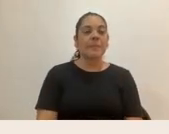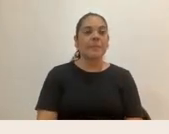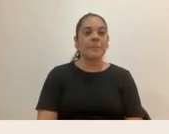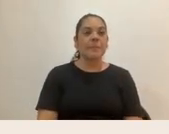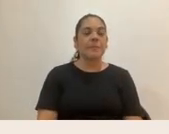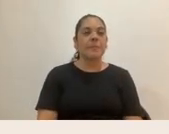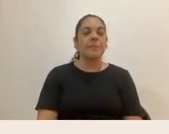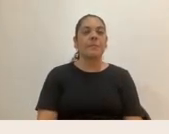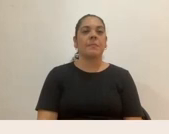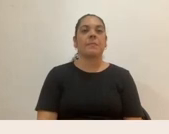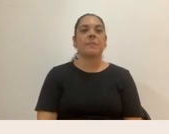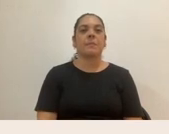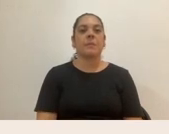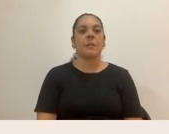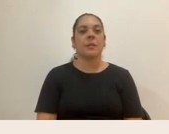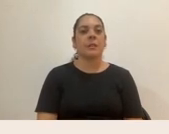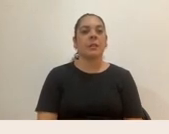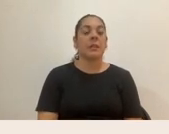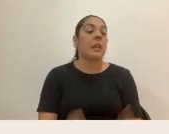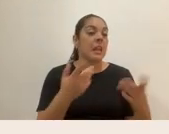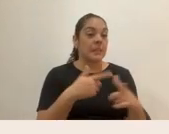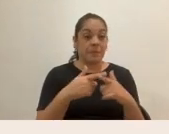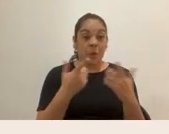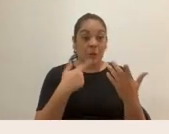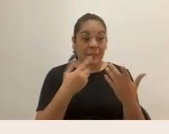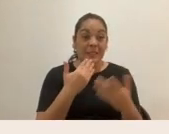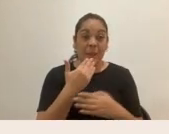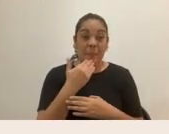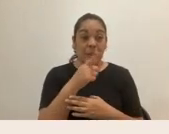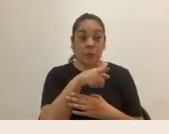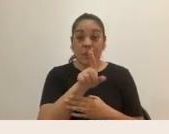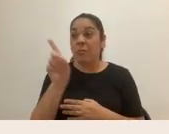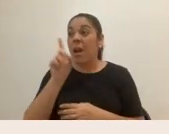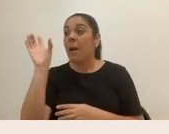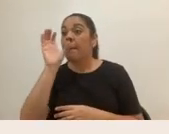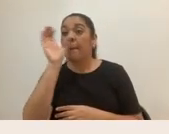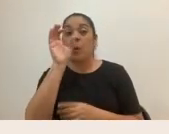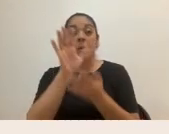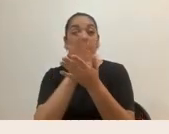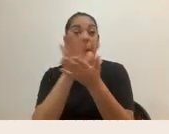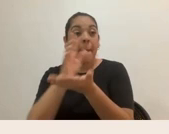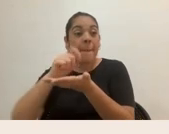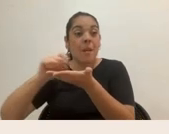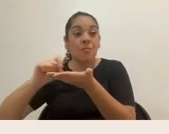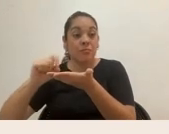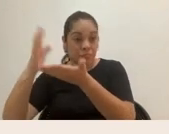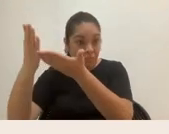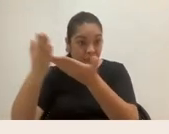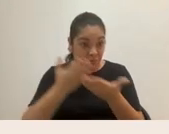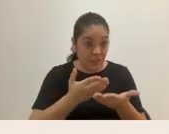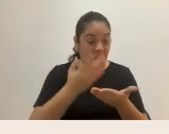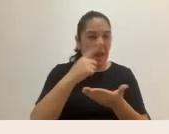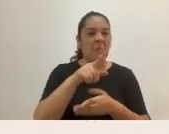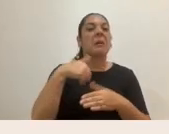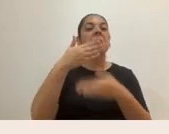Entonces, les agradecería si pueden tener la hoja y el papel para darle la instrucción de lo que debemos hacer.